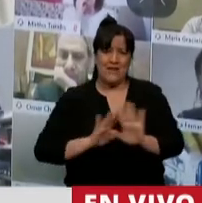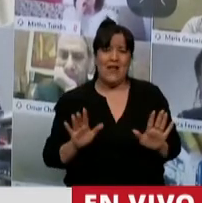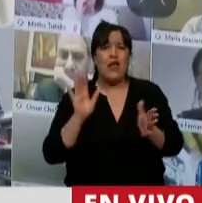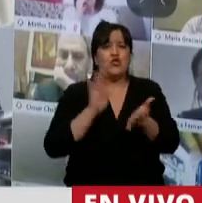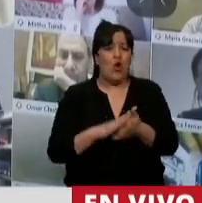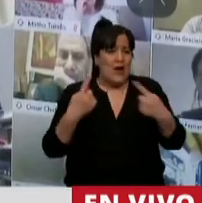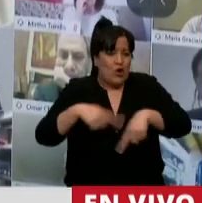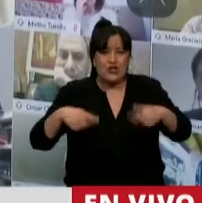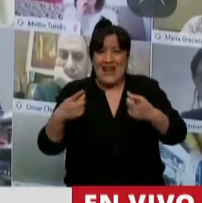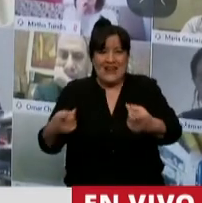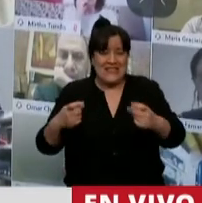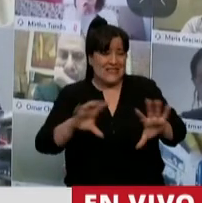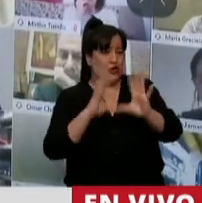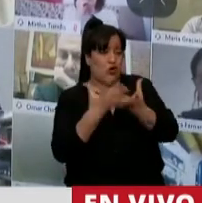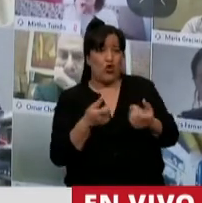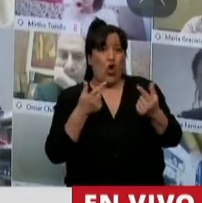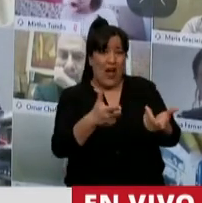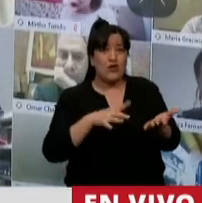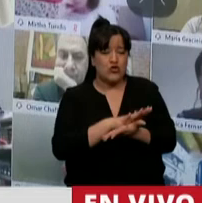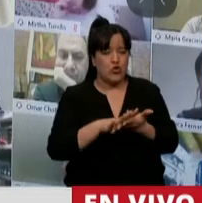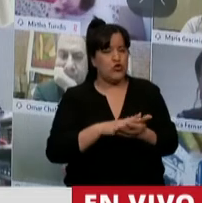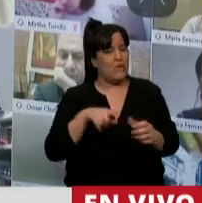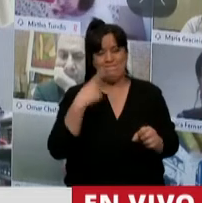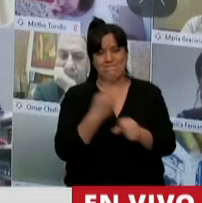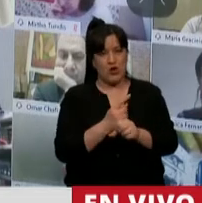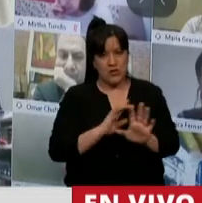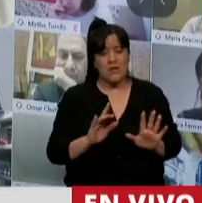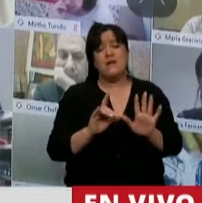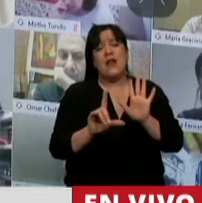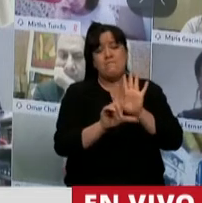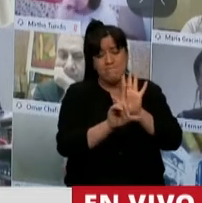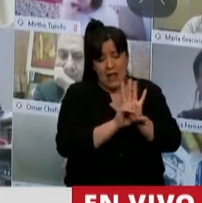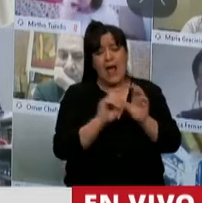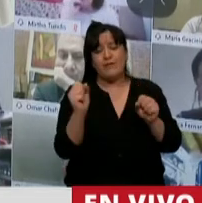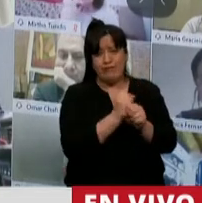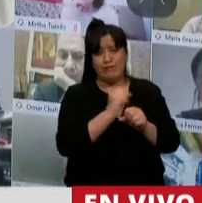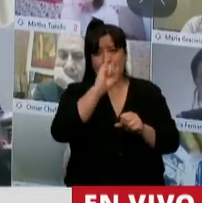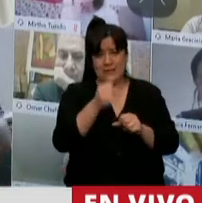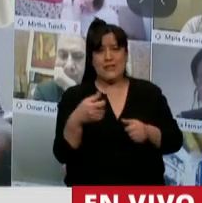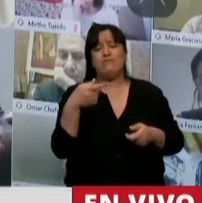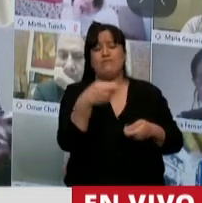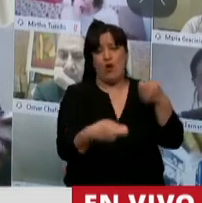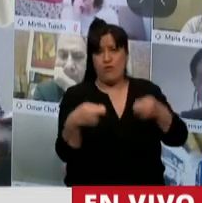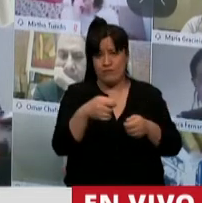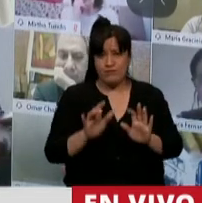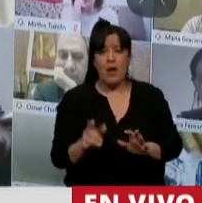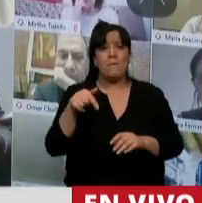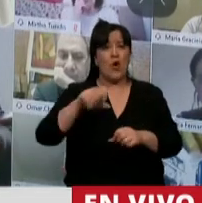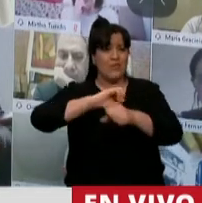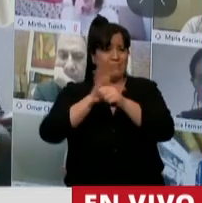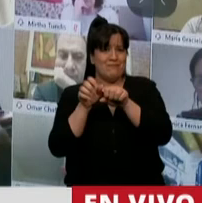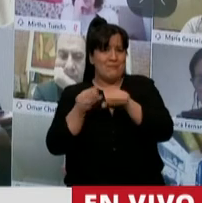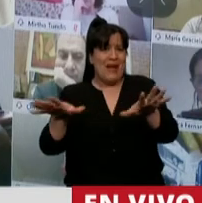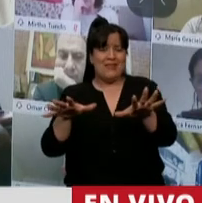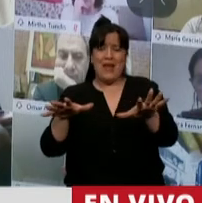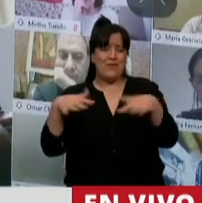necesidades y la totalidad de lo que rompió esta pandemia con un impacto tan violento que